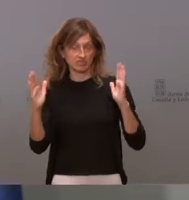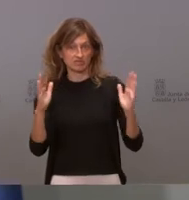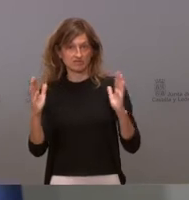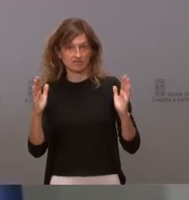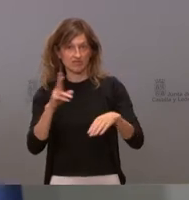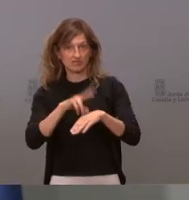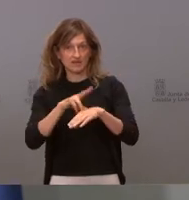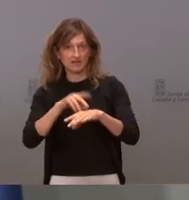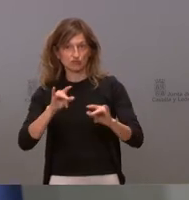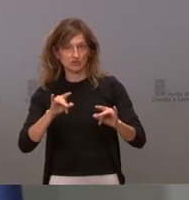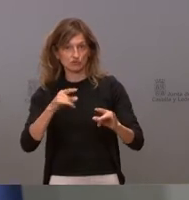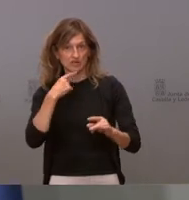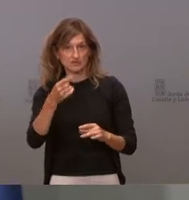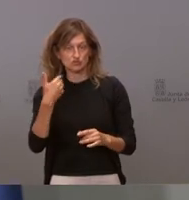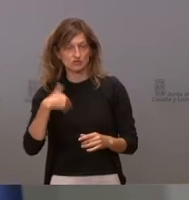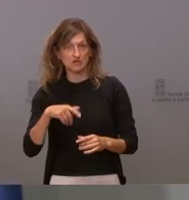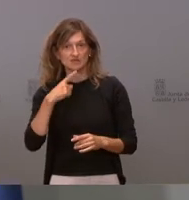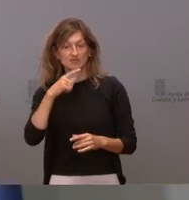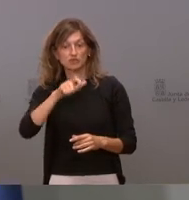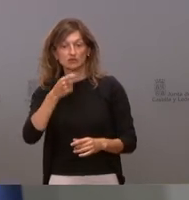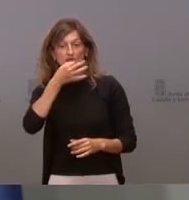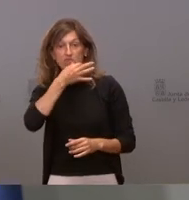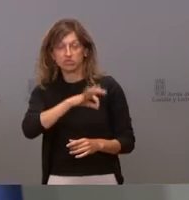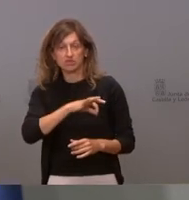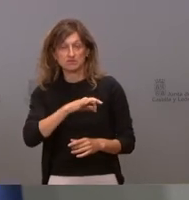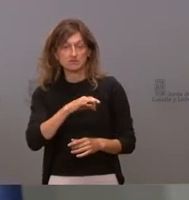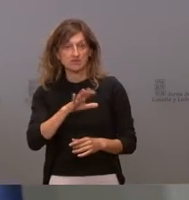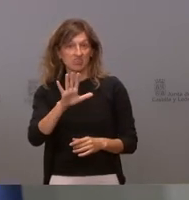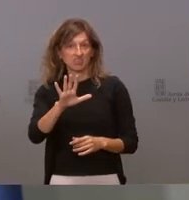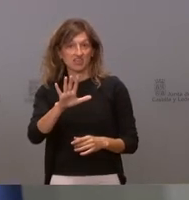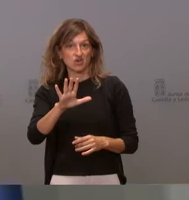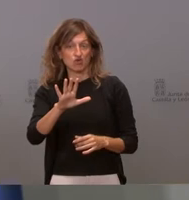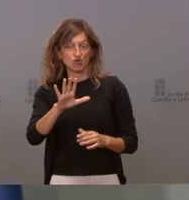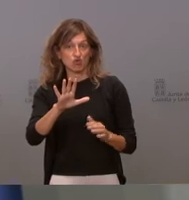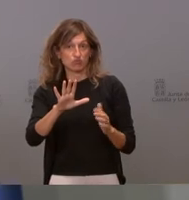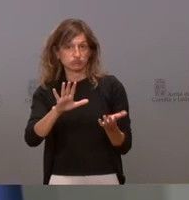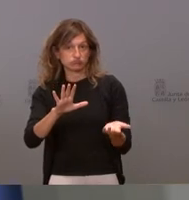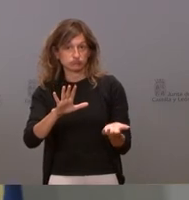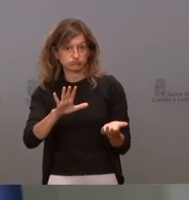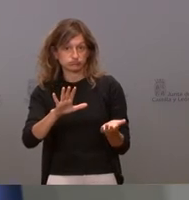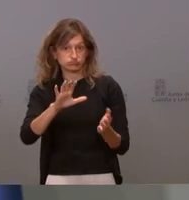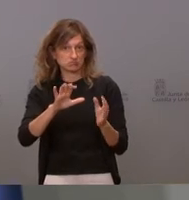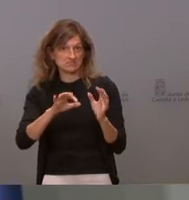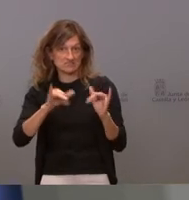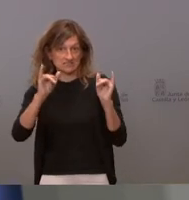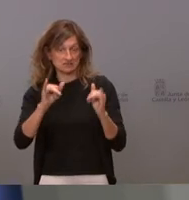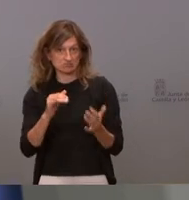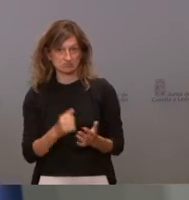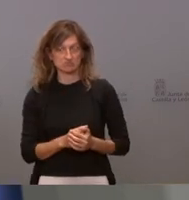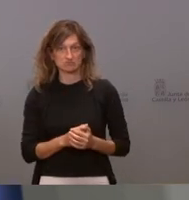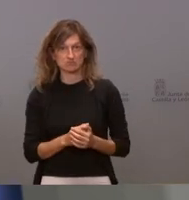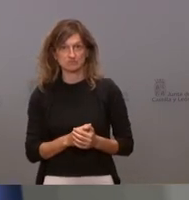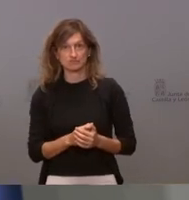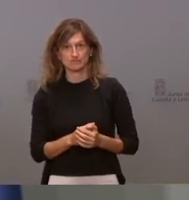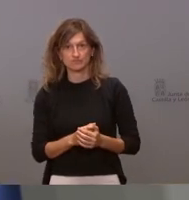delegado territorial yo creo que el rechazo no llegó ni al cinco de gente que no estuviera que tener en